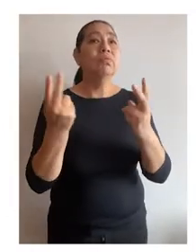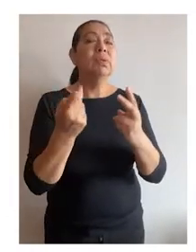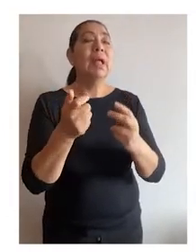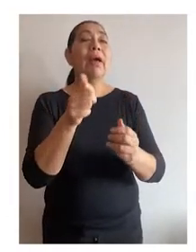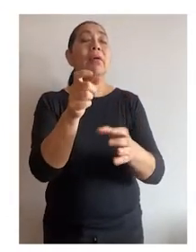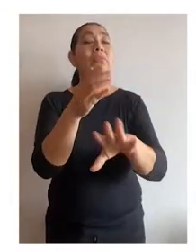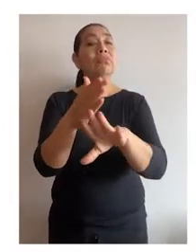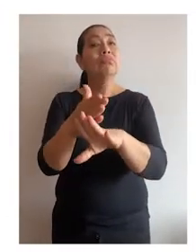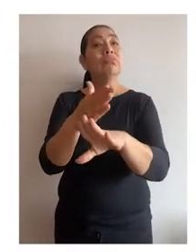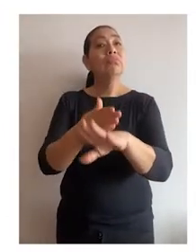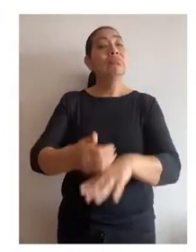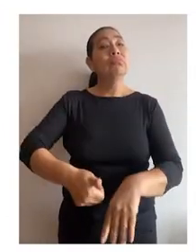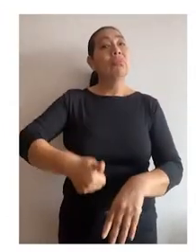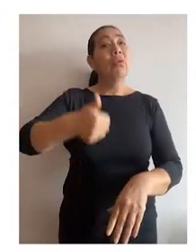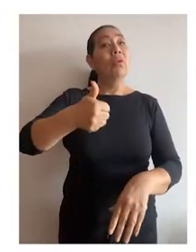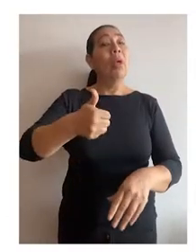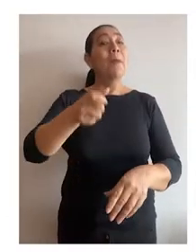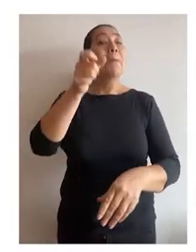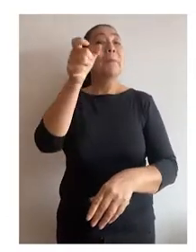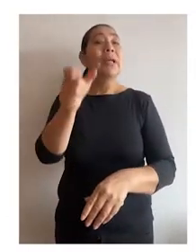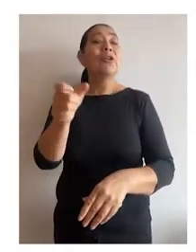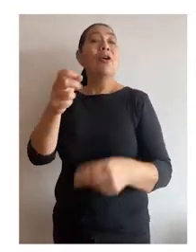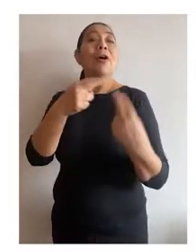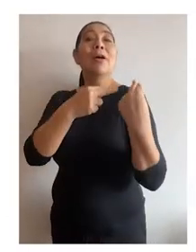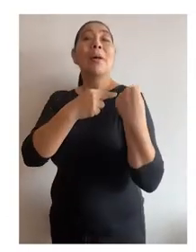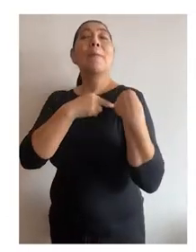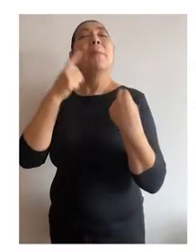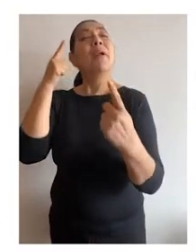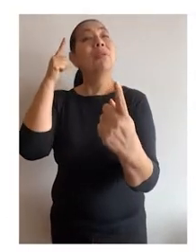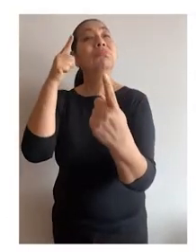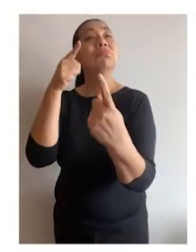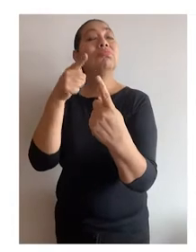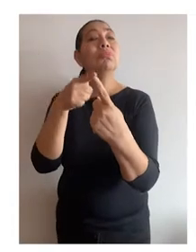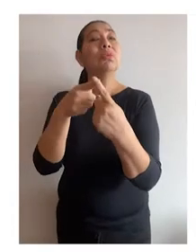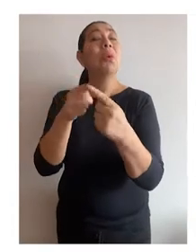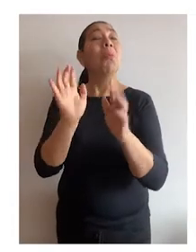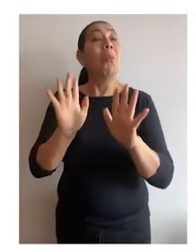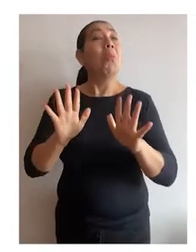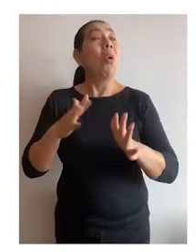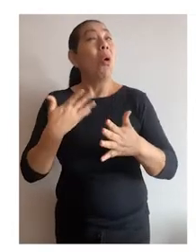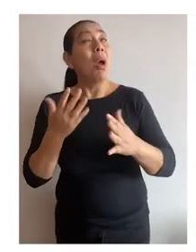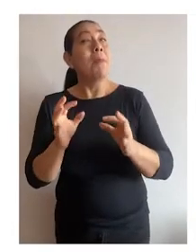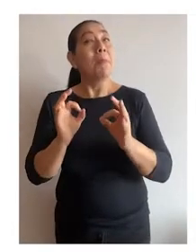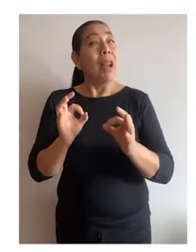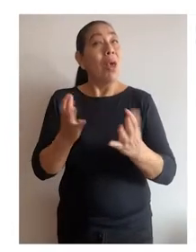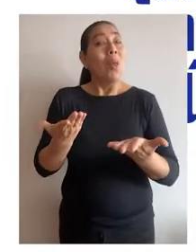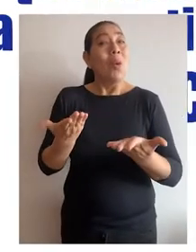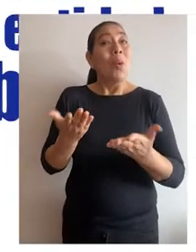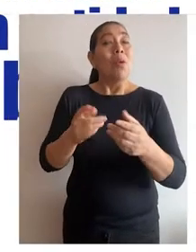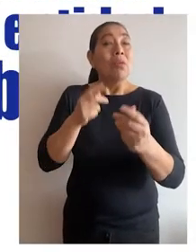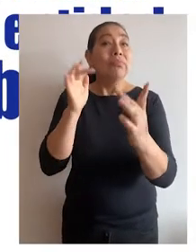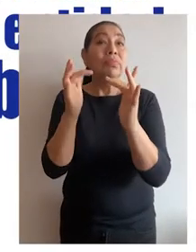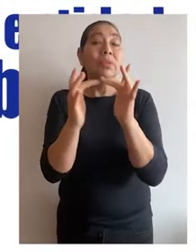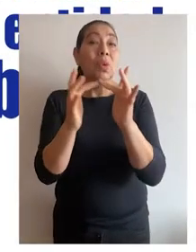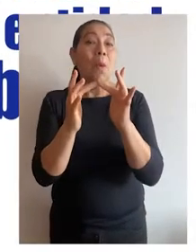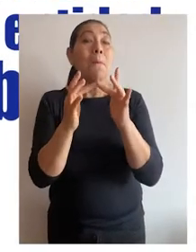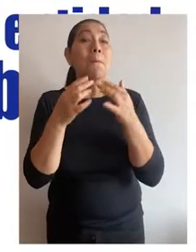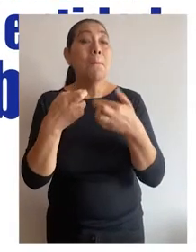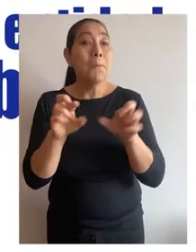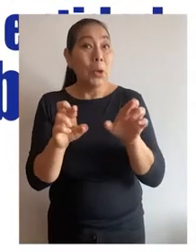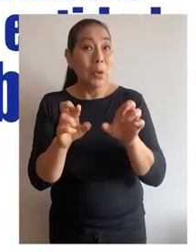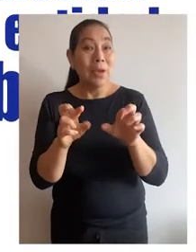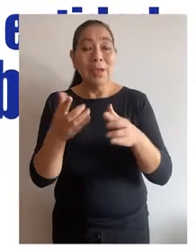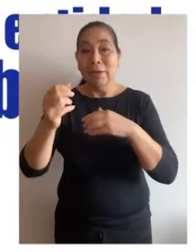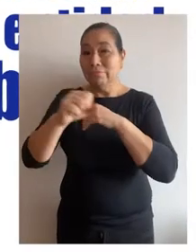entorno y actitudes que desarrollan autoridades y su personal a cargo, con el objetivo de prevenir posibles riesgos que afecten a una entidad